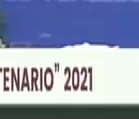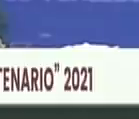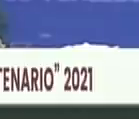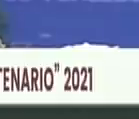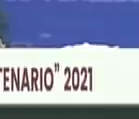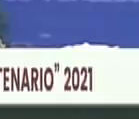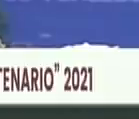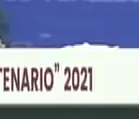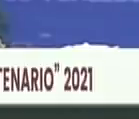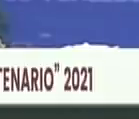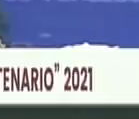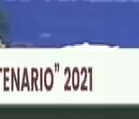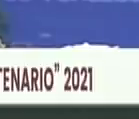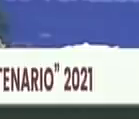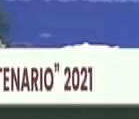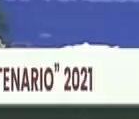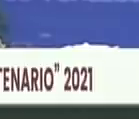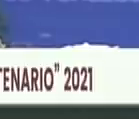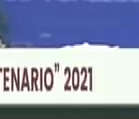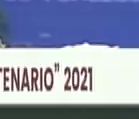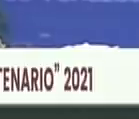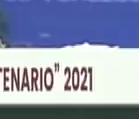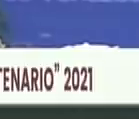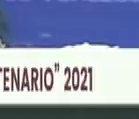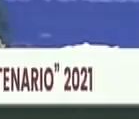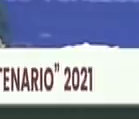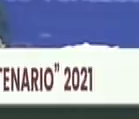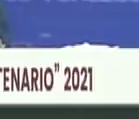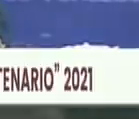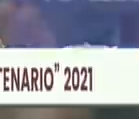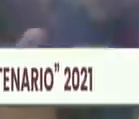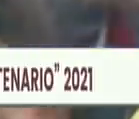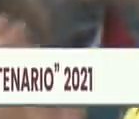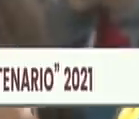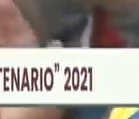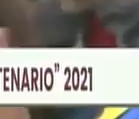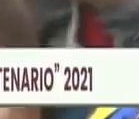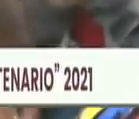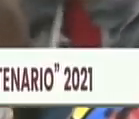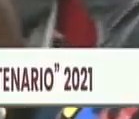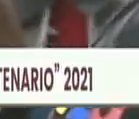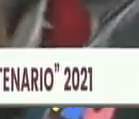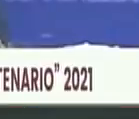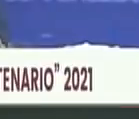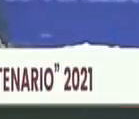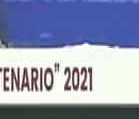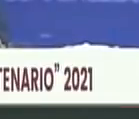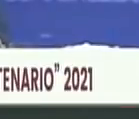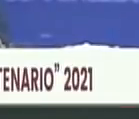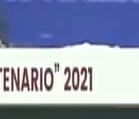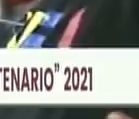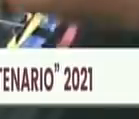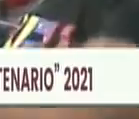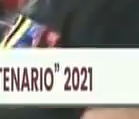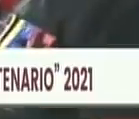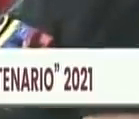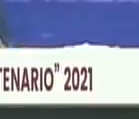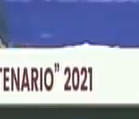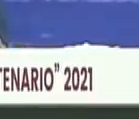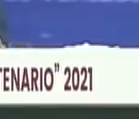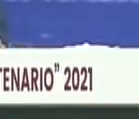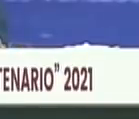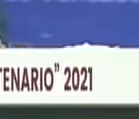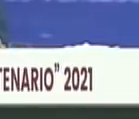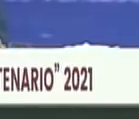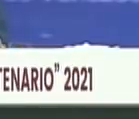potencia a inscribirse felicitaciones que viva los estudiantes de la patria que